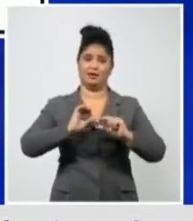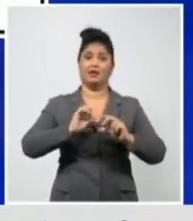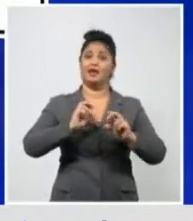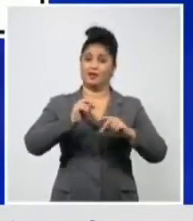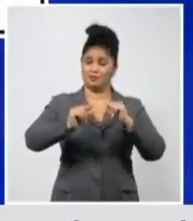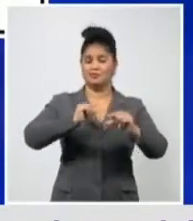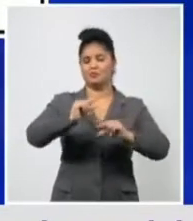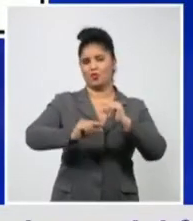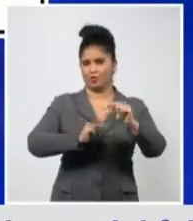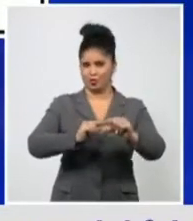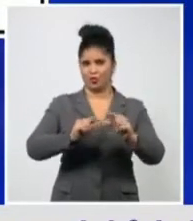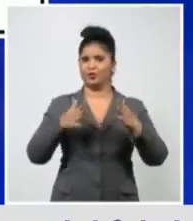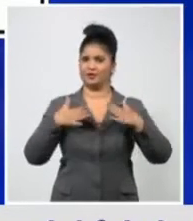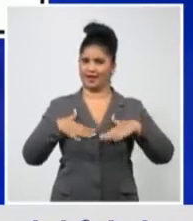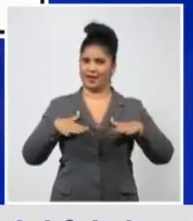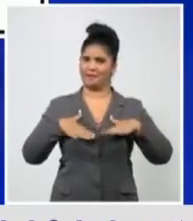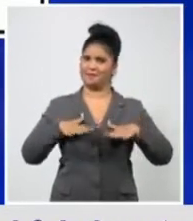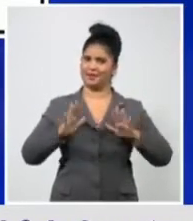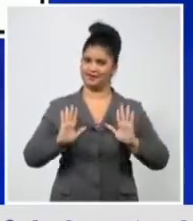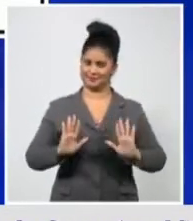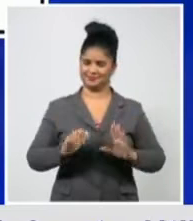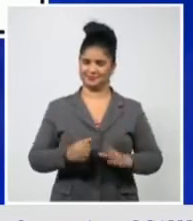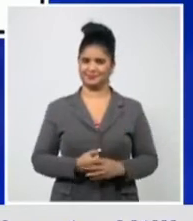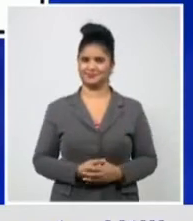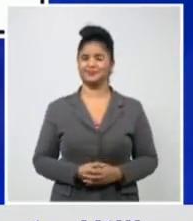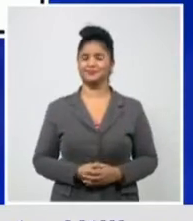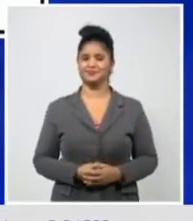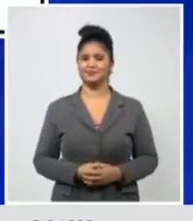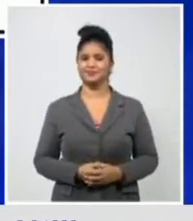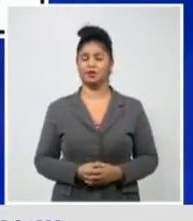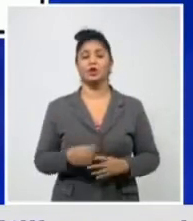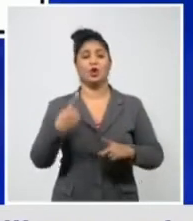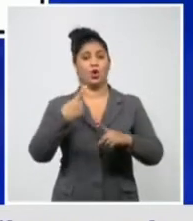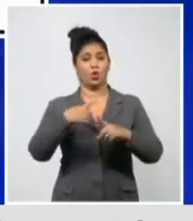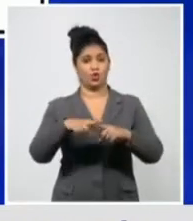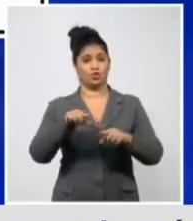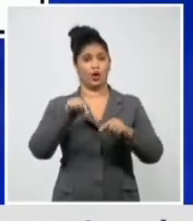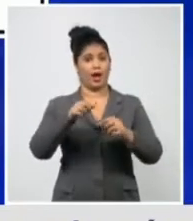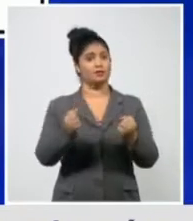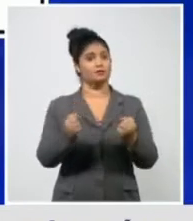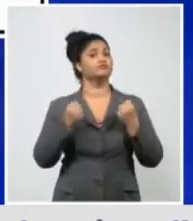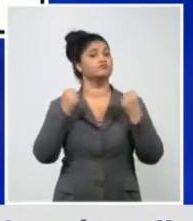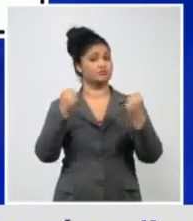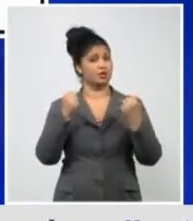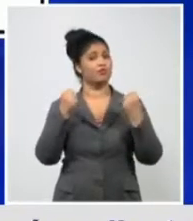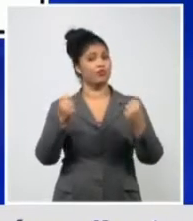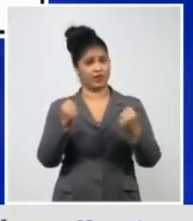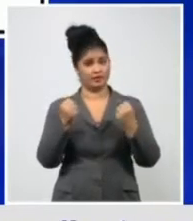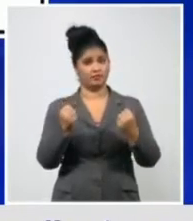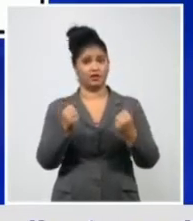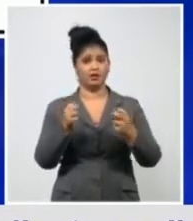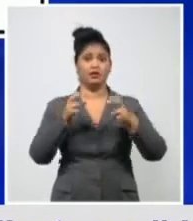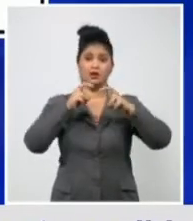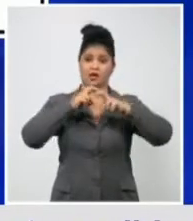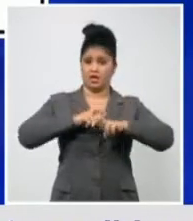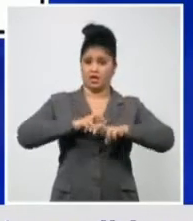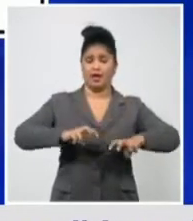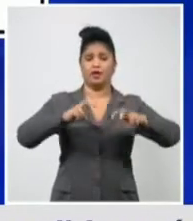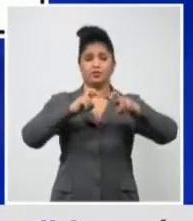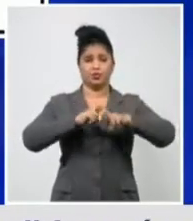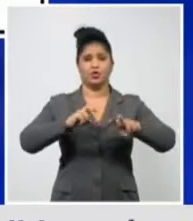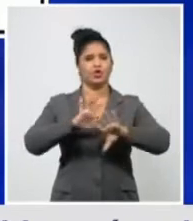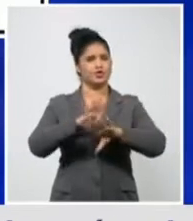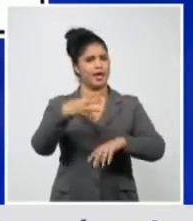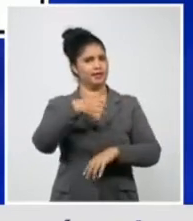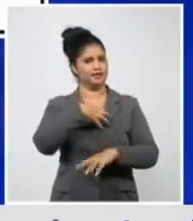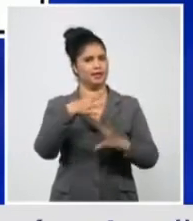sentido, hay un fuerte estudio utilizando sueros de los vacunados, ya tenemos un grupo de personas